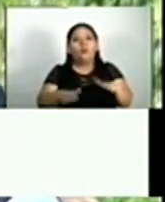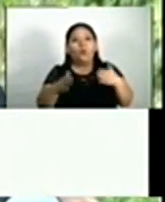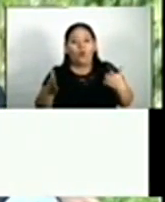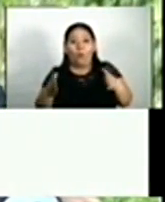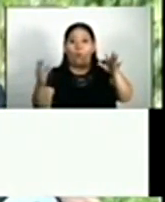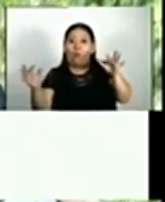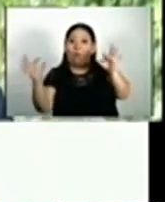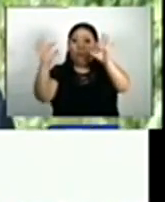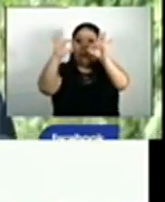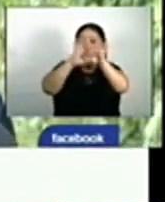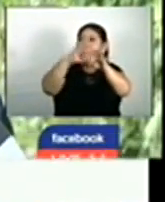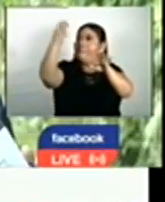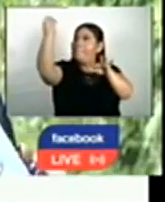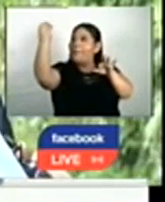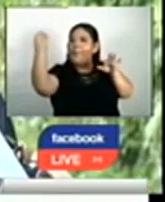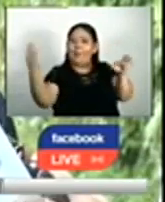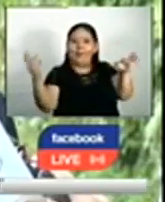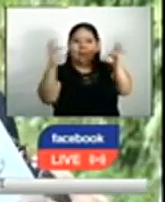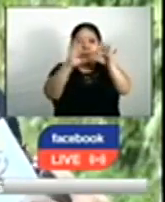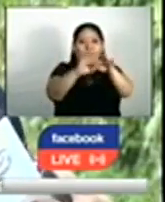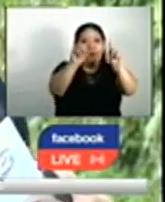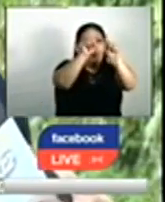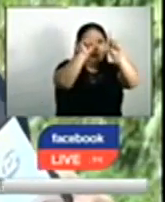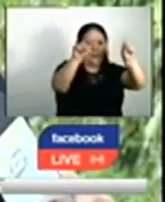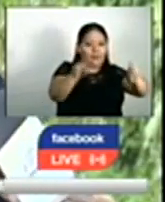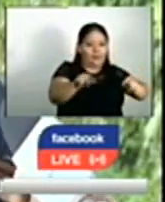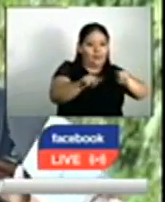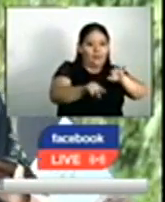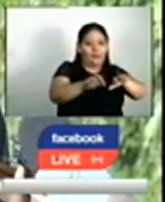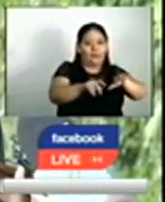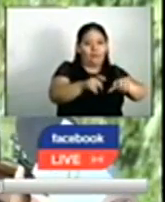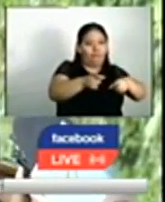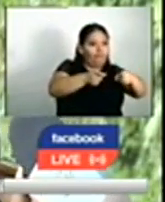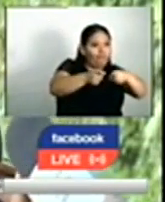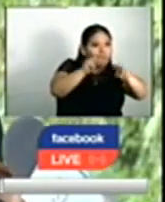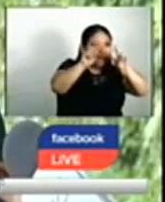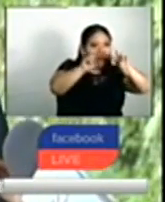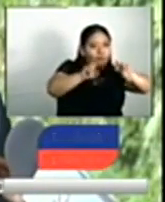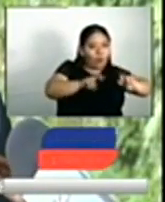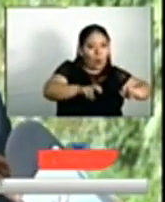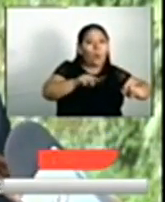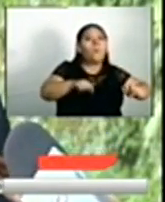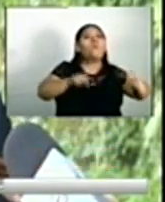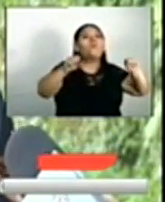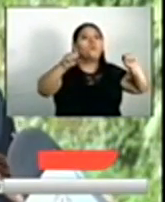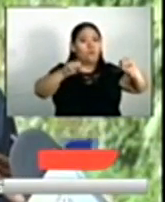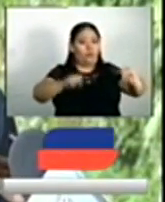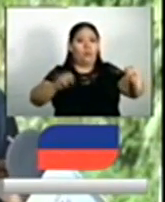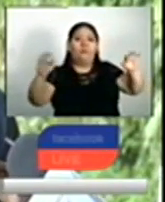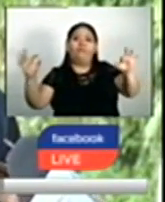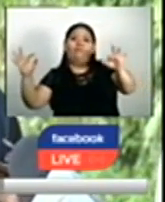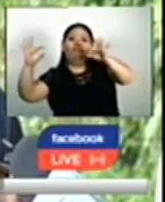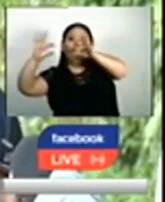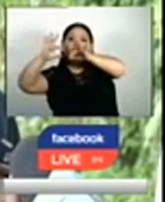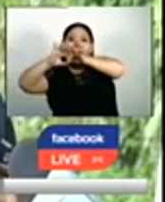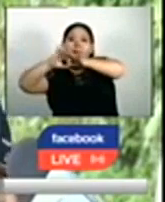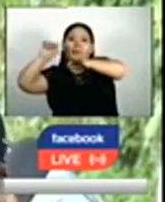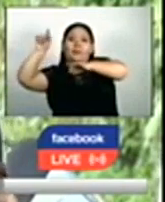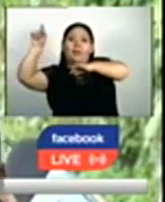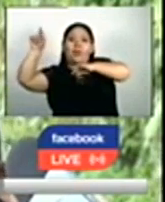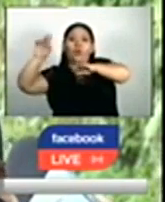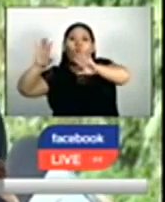monitoreo. Este centro de monitoreo va a permitir que ya estos semáforos puedan estar cambiando su